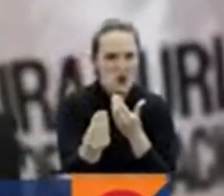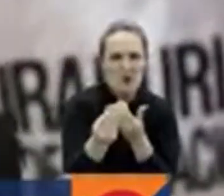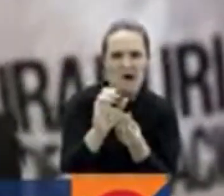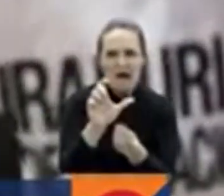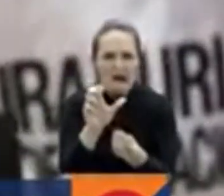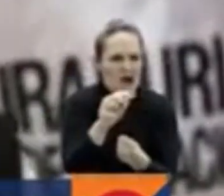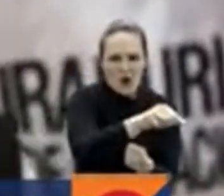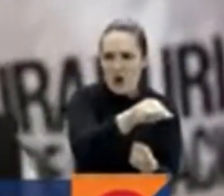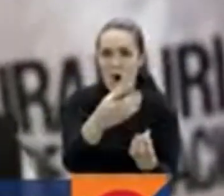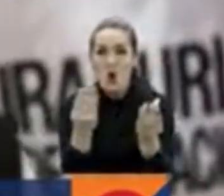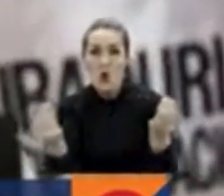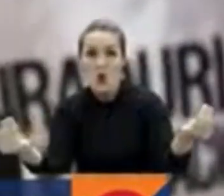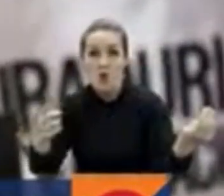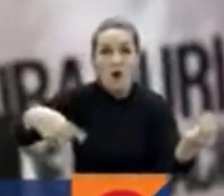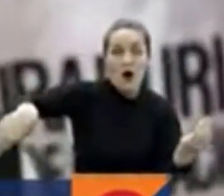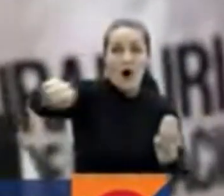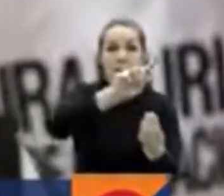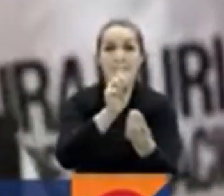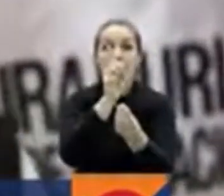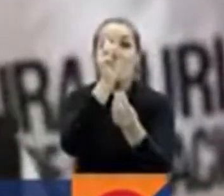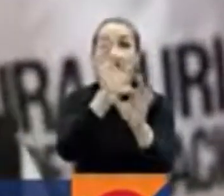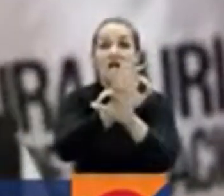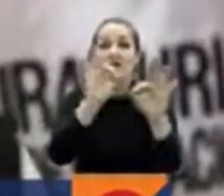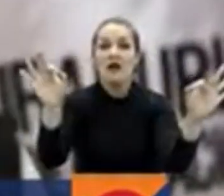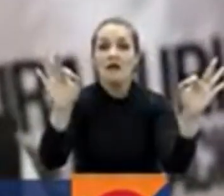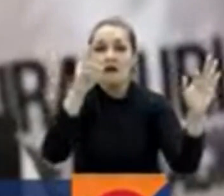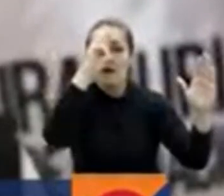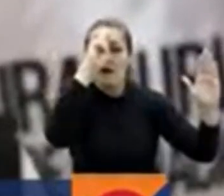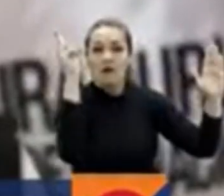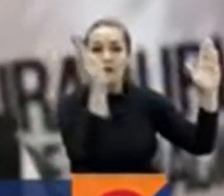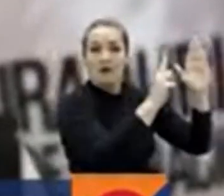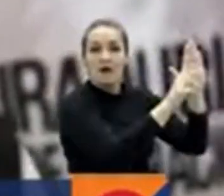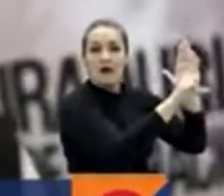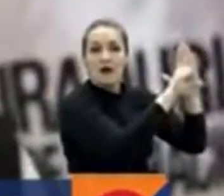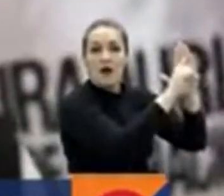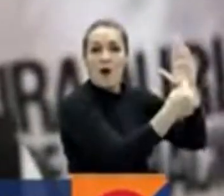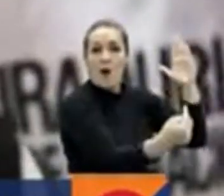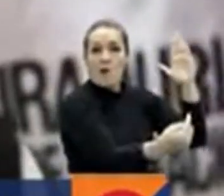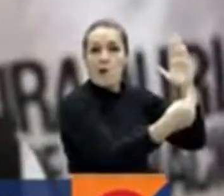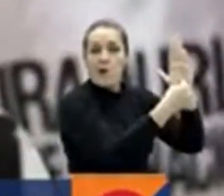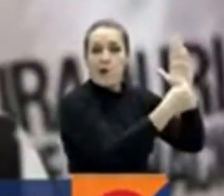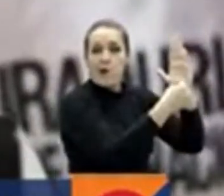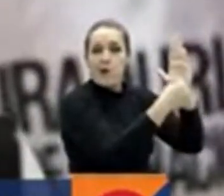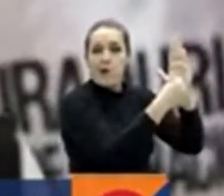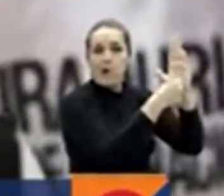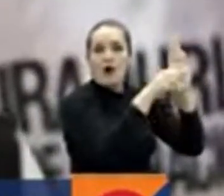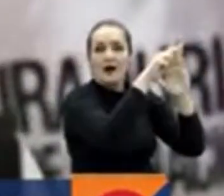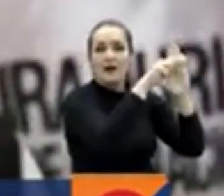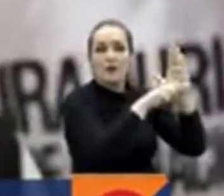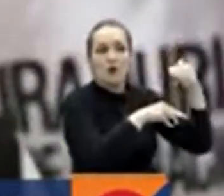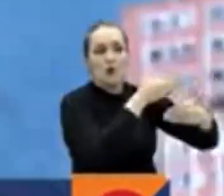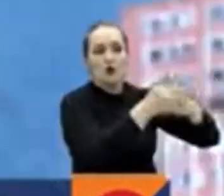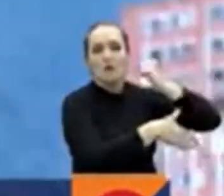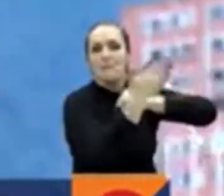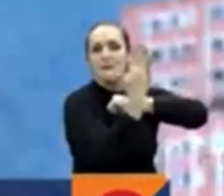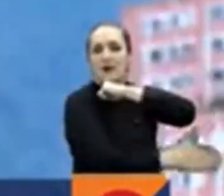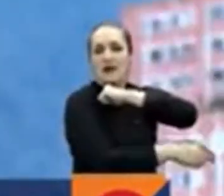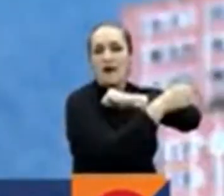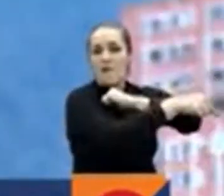orientación política tienen que someterse a las herramientas contempladas dentro de las reglas procesales penales.